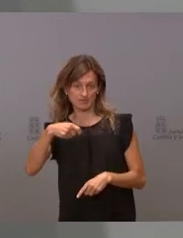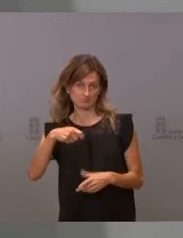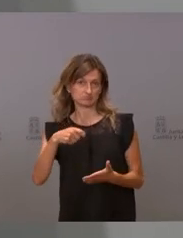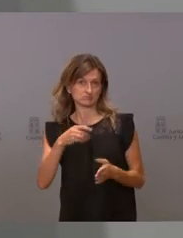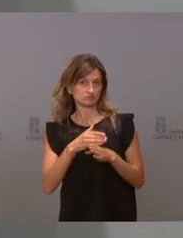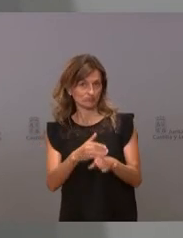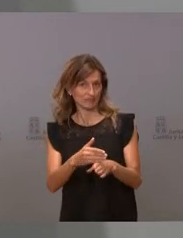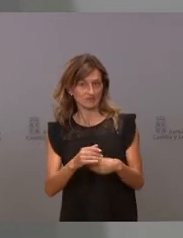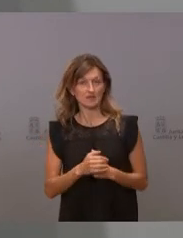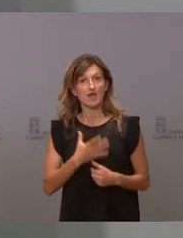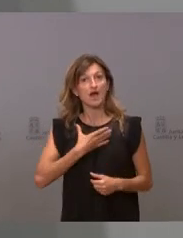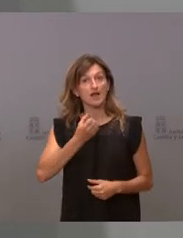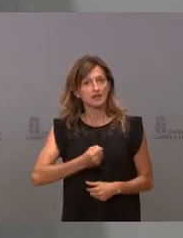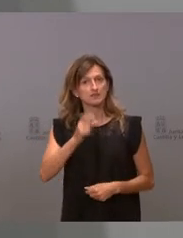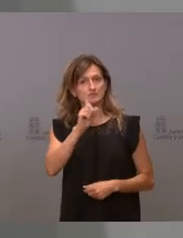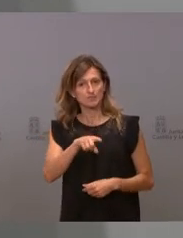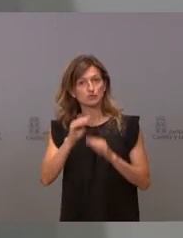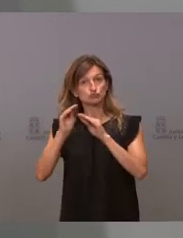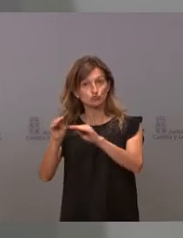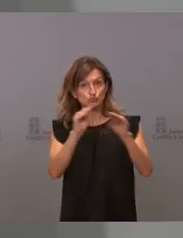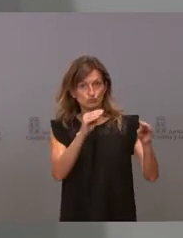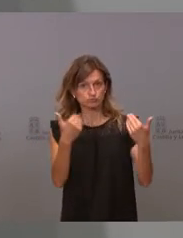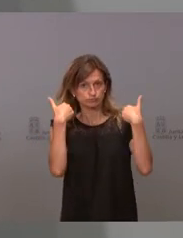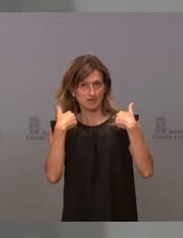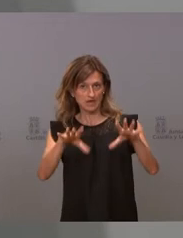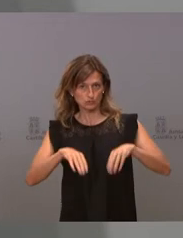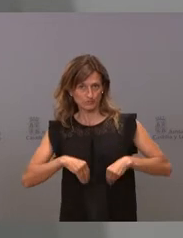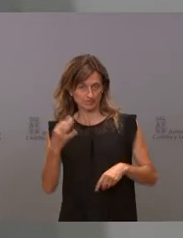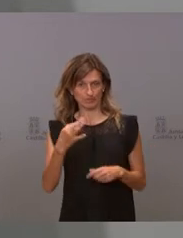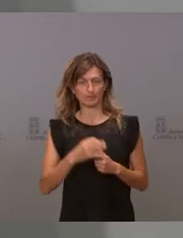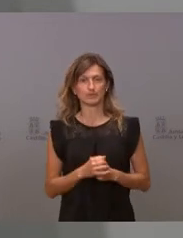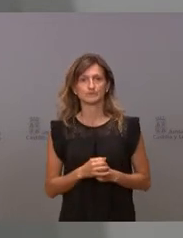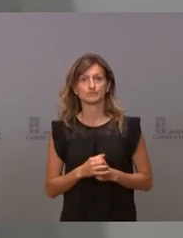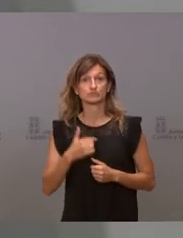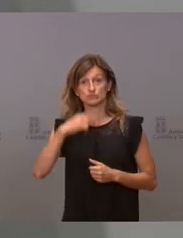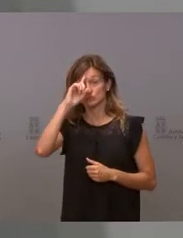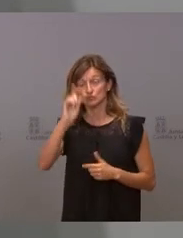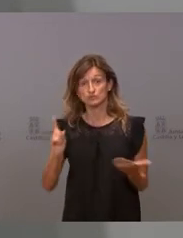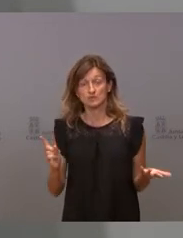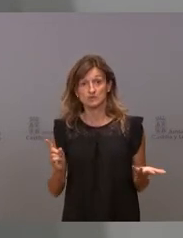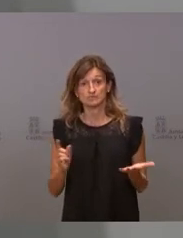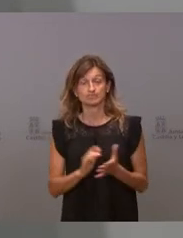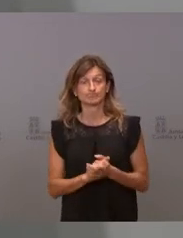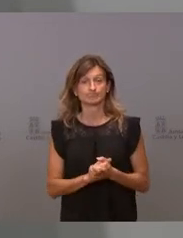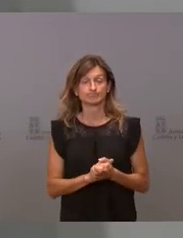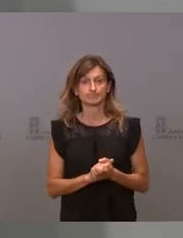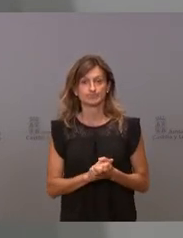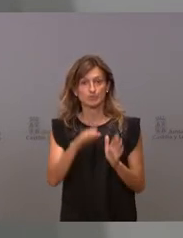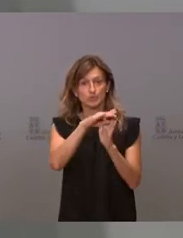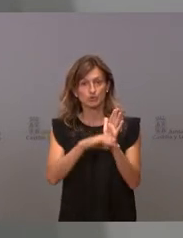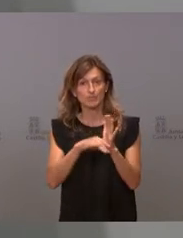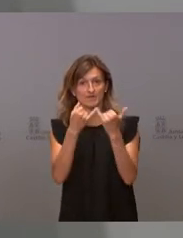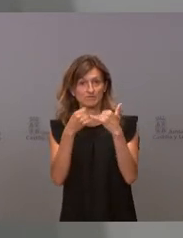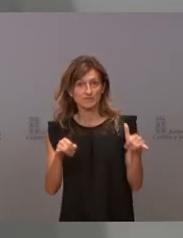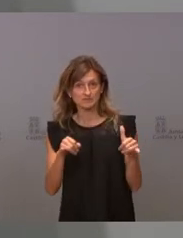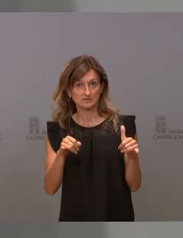Los alcaldes también tendrán que asumir sus responsabilidades. Yo no sé exactamente, porque no me sé decírselo, el programa de ferias no